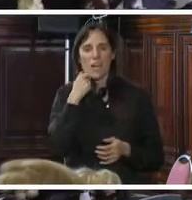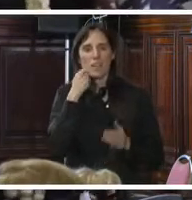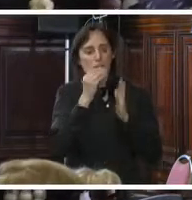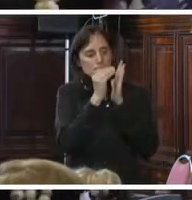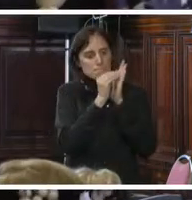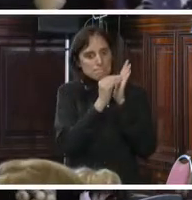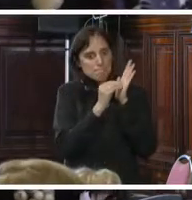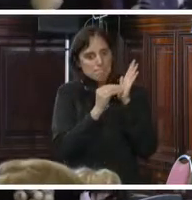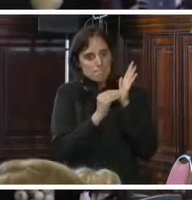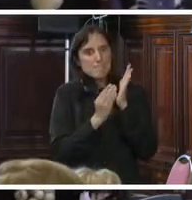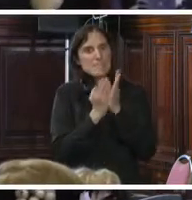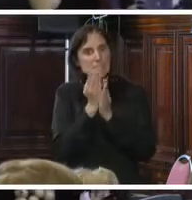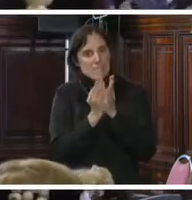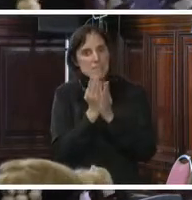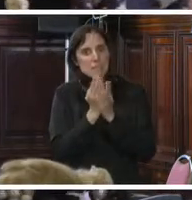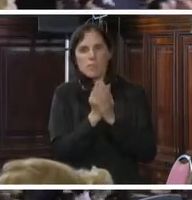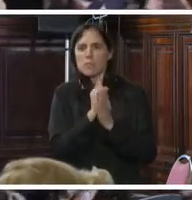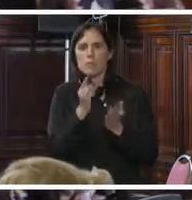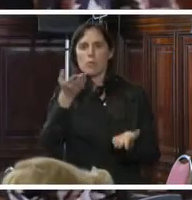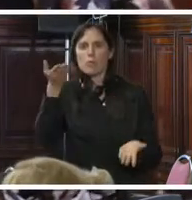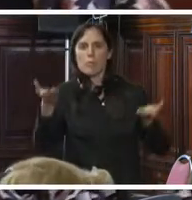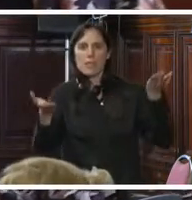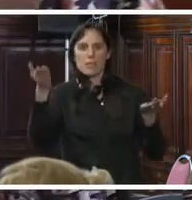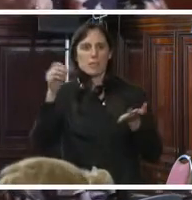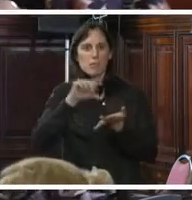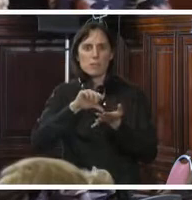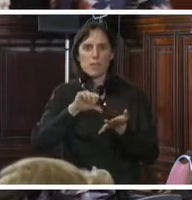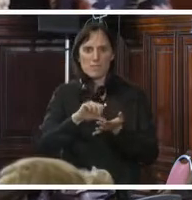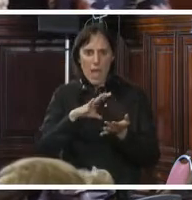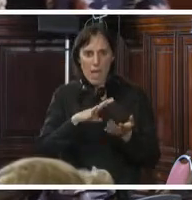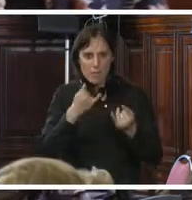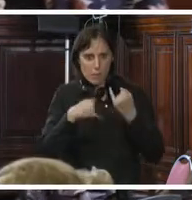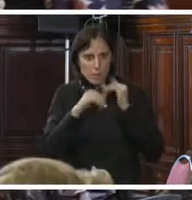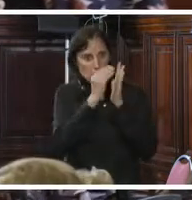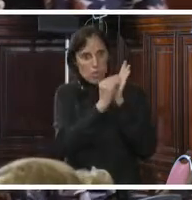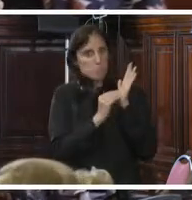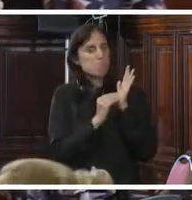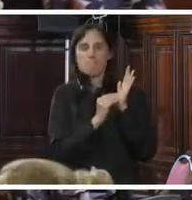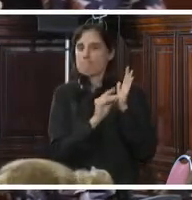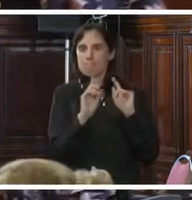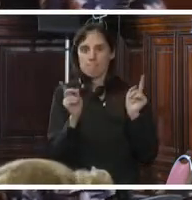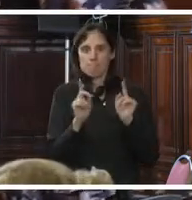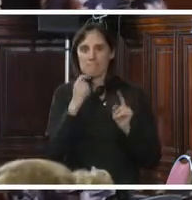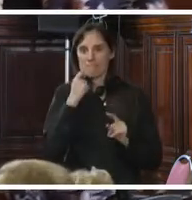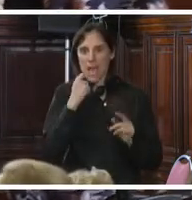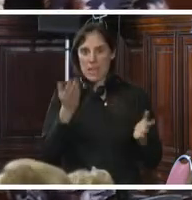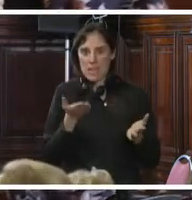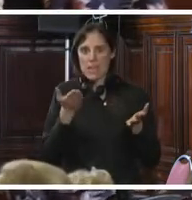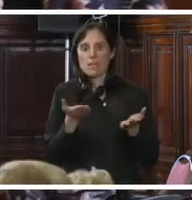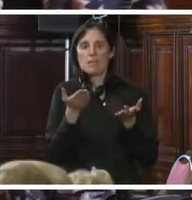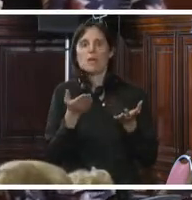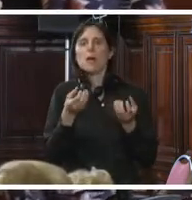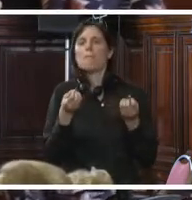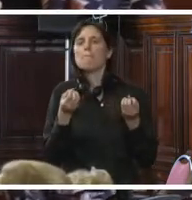manera sistemática y comparable en todos los países. Ello se debe, entre otros factores, algunos